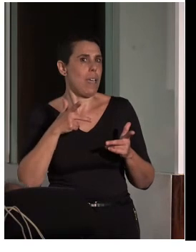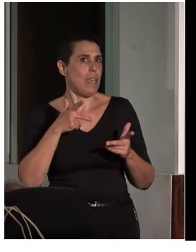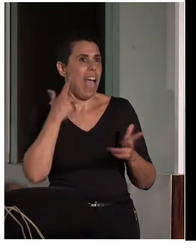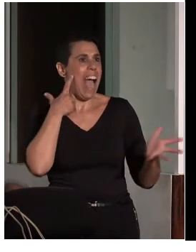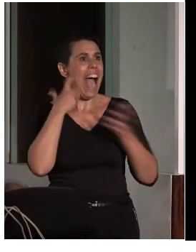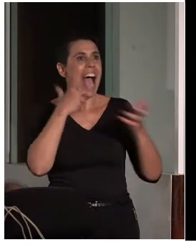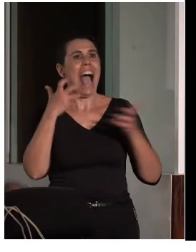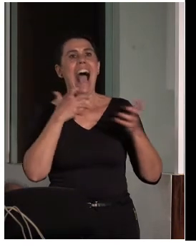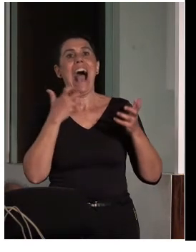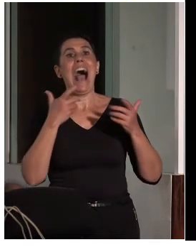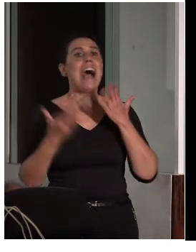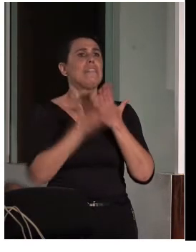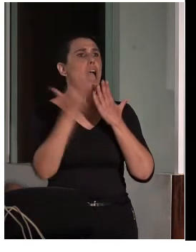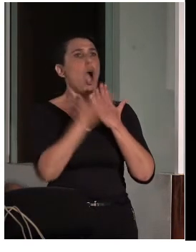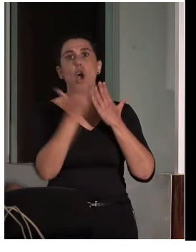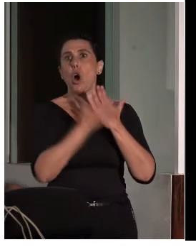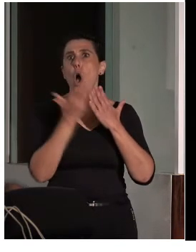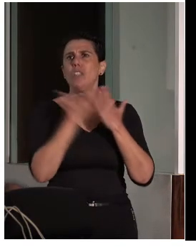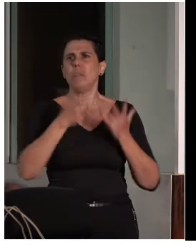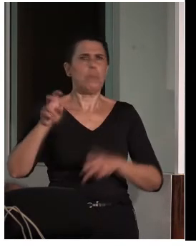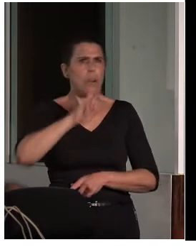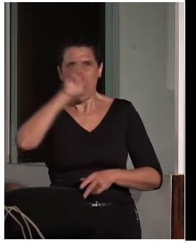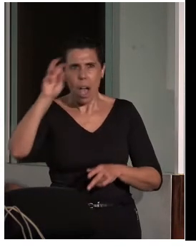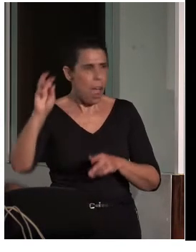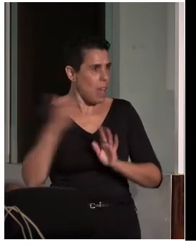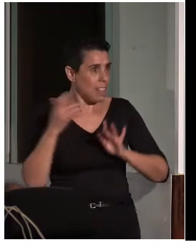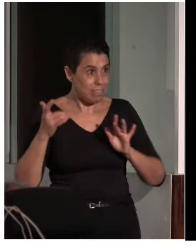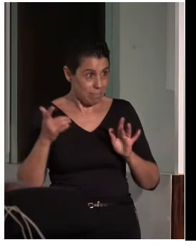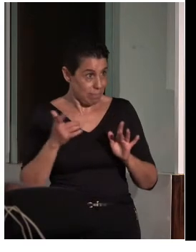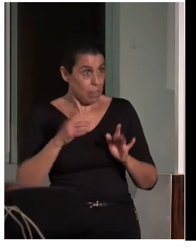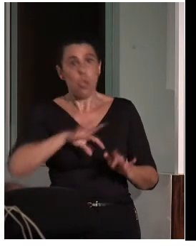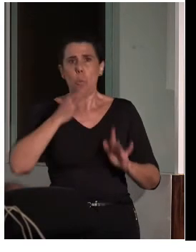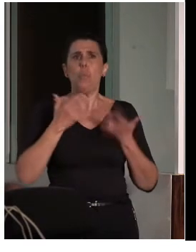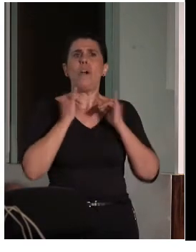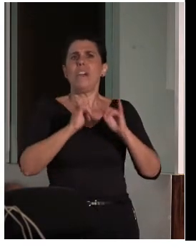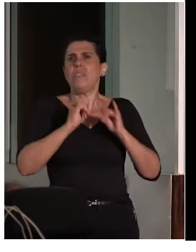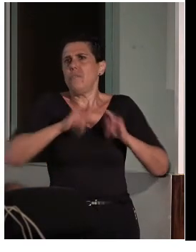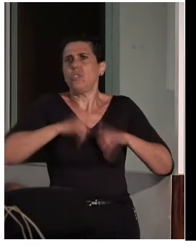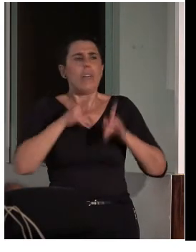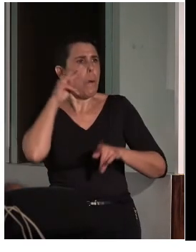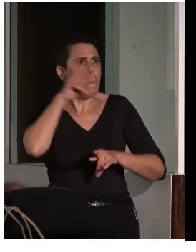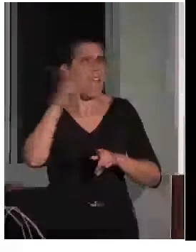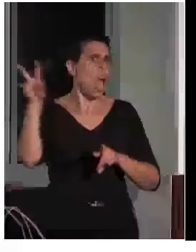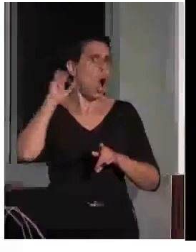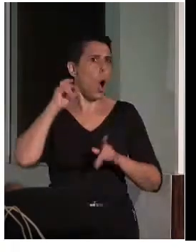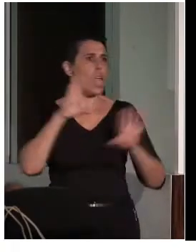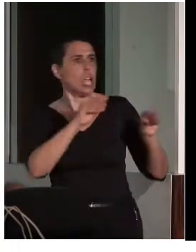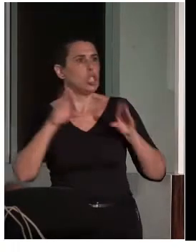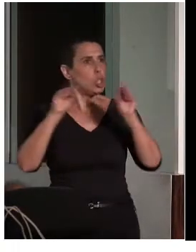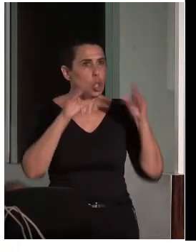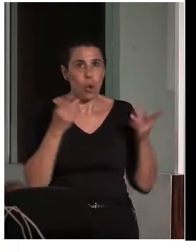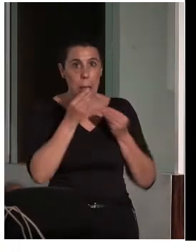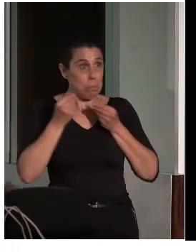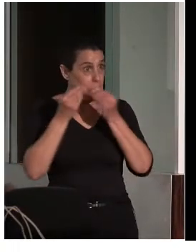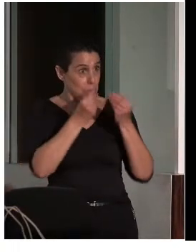pluridisciplinar, es polisensorial. Entonces, podemos percibirlos por otros sentidos. Bueno,